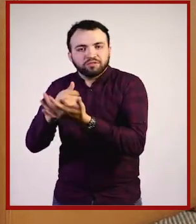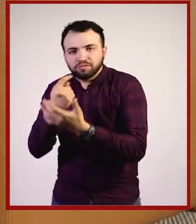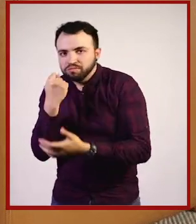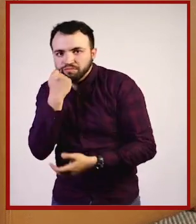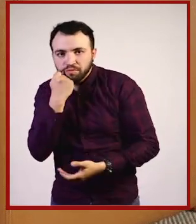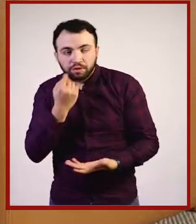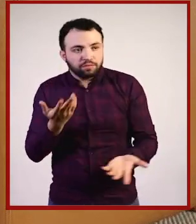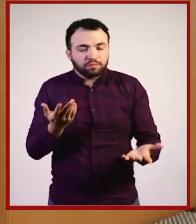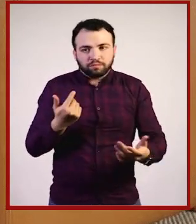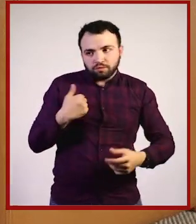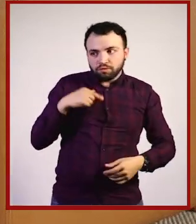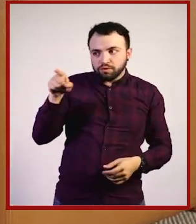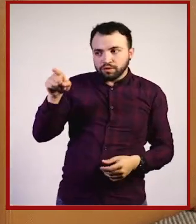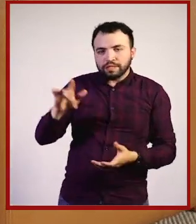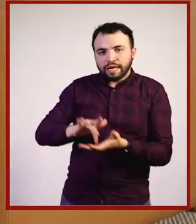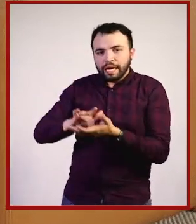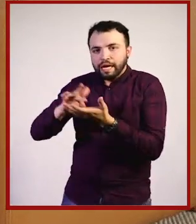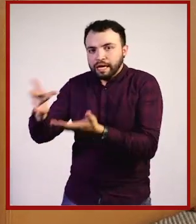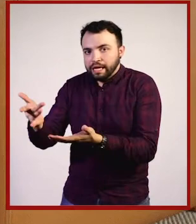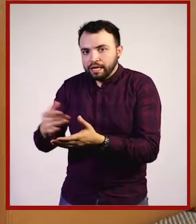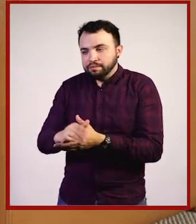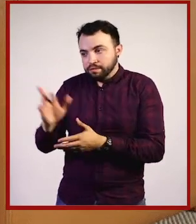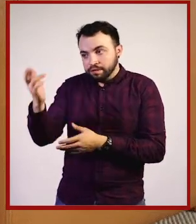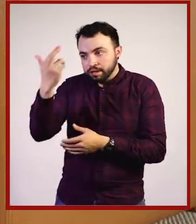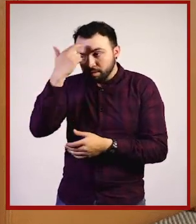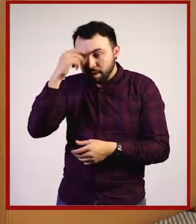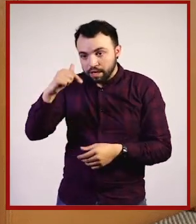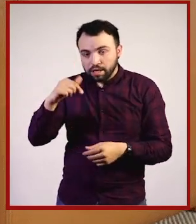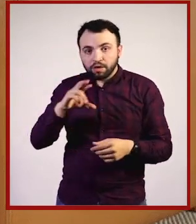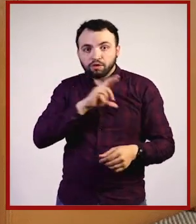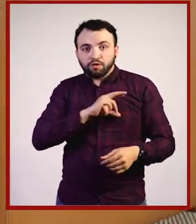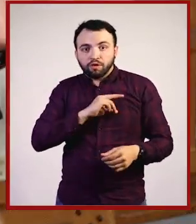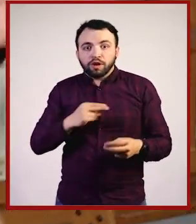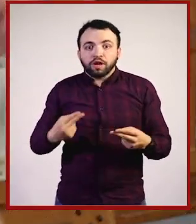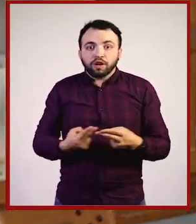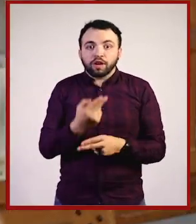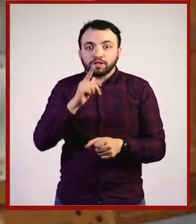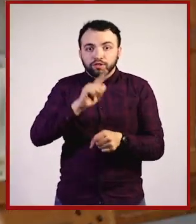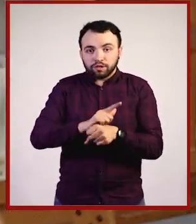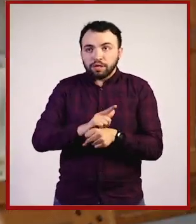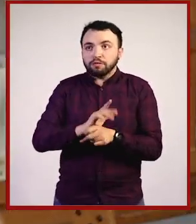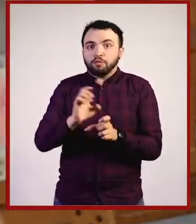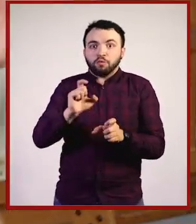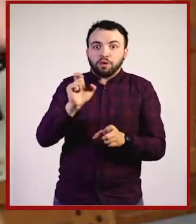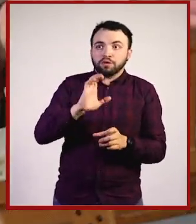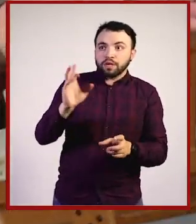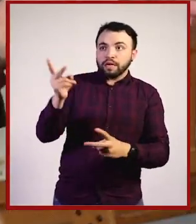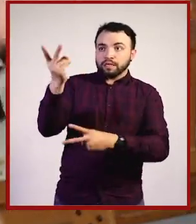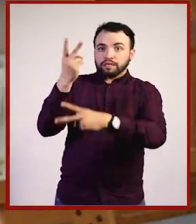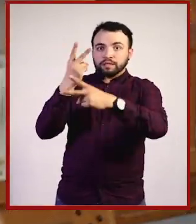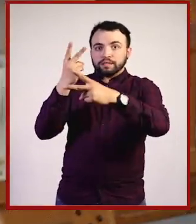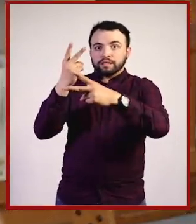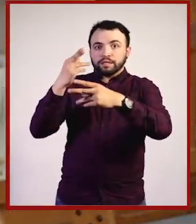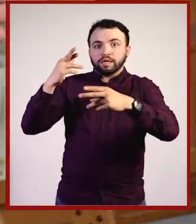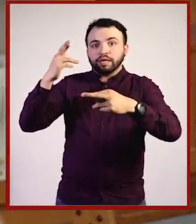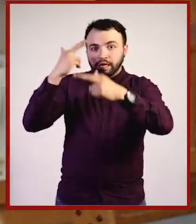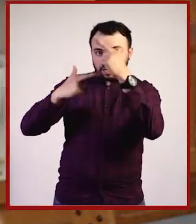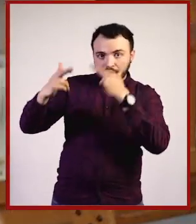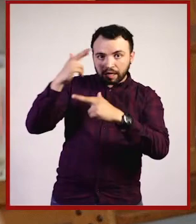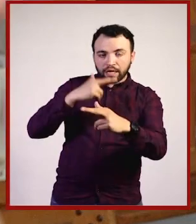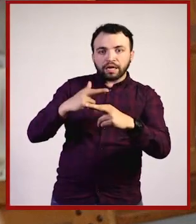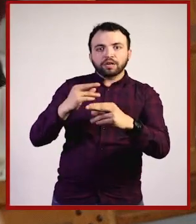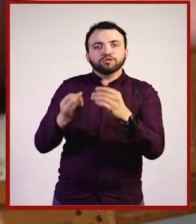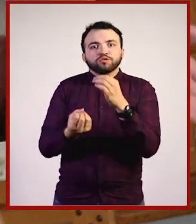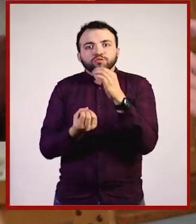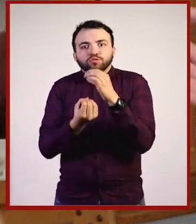darte las gracias a ti, Matías. Recordarte que el Colegio Nacional, ahora que volvamos a la normalidad, esta frase que tanto